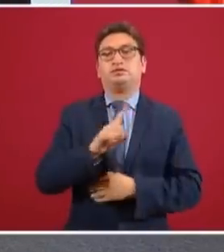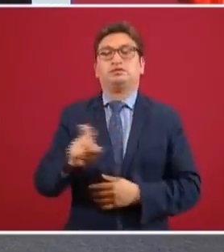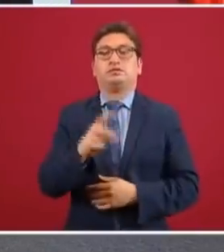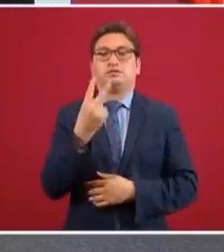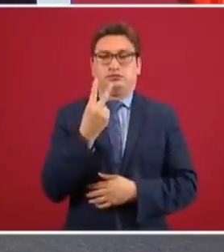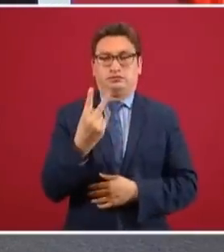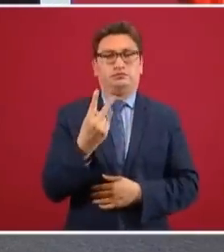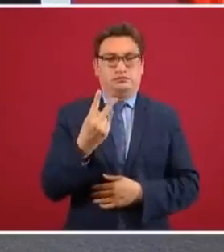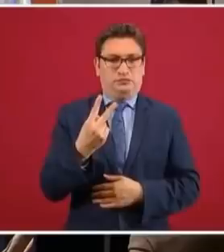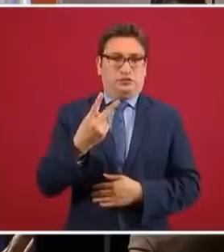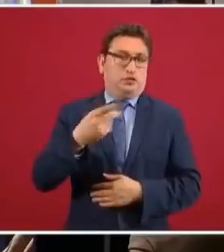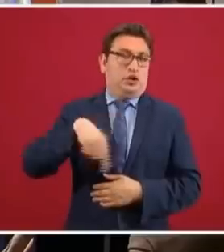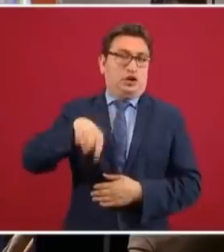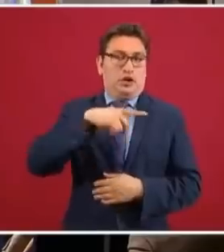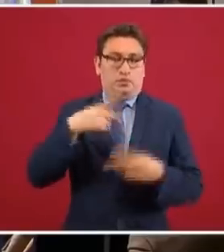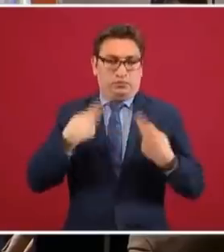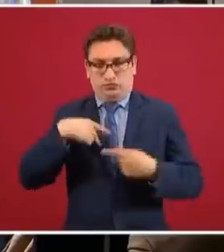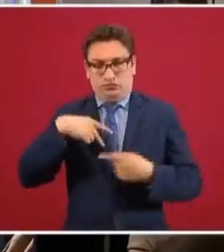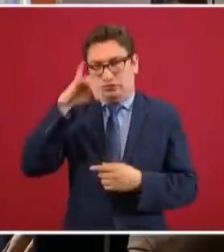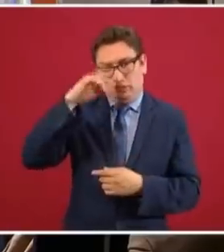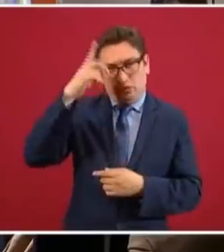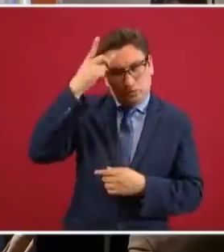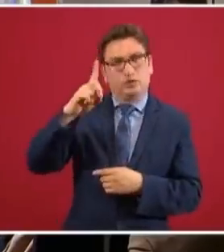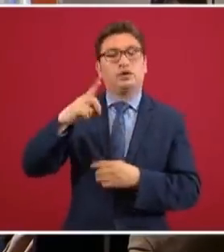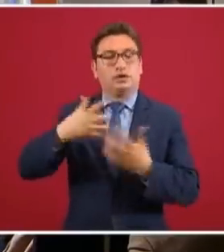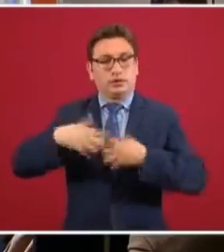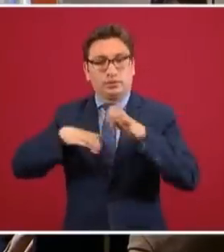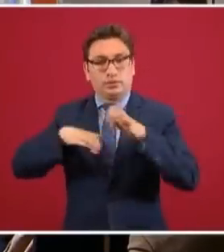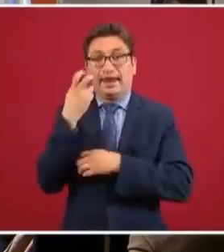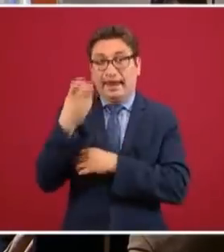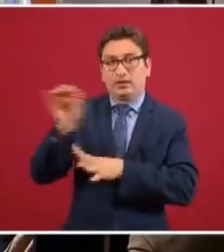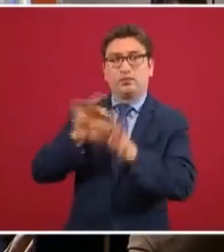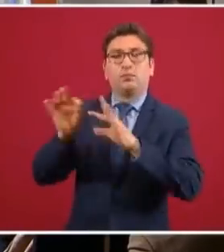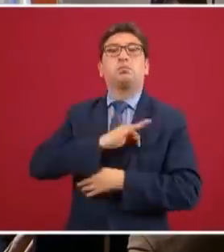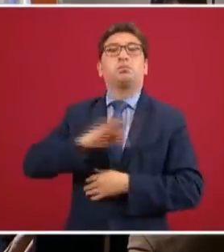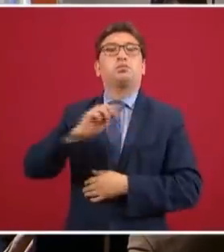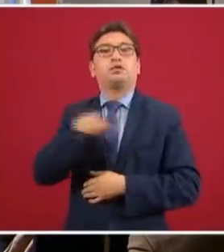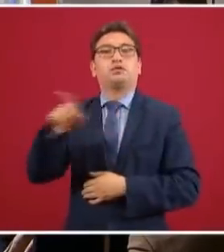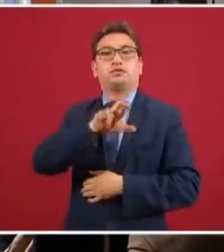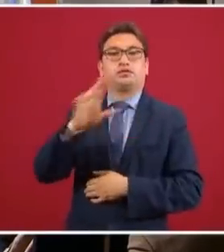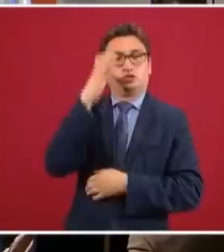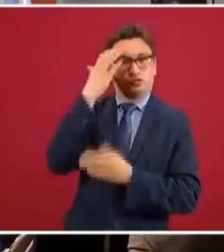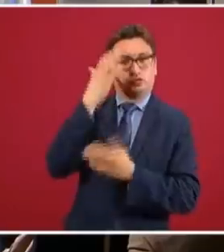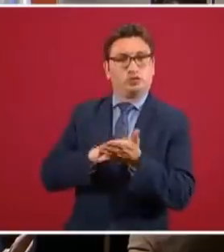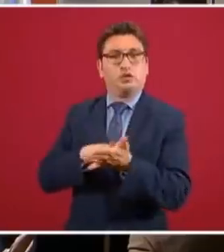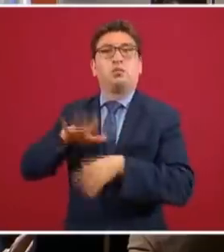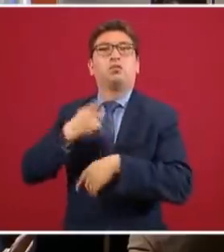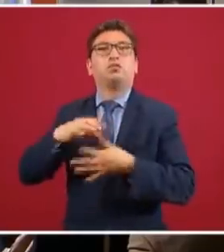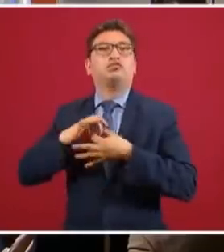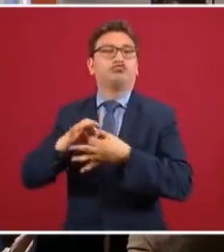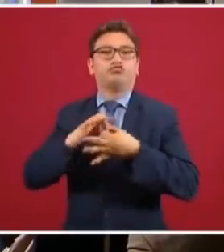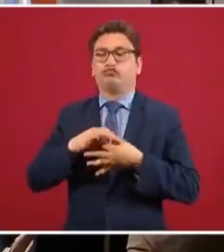patrones que son elegibles, que hoy tienen ese reconocimiento por haber sido solidarios.